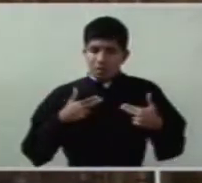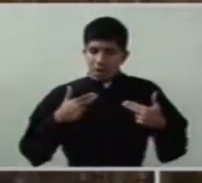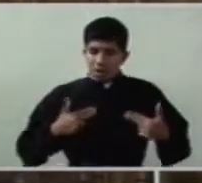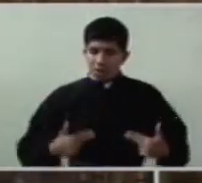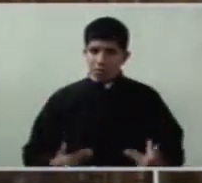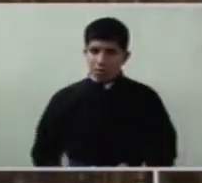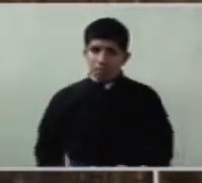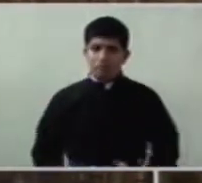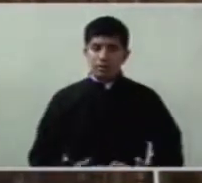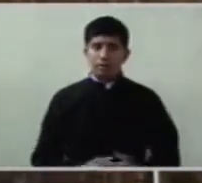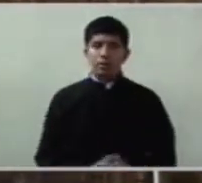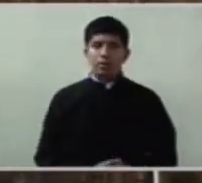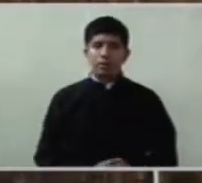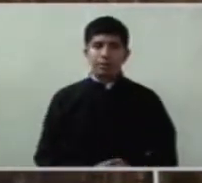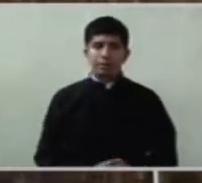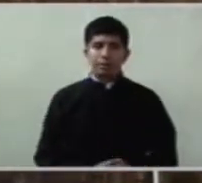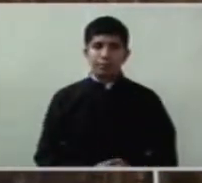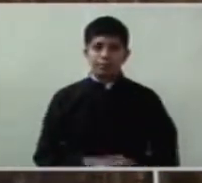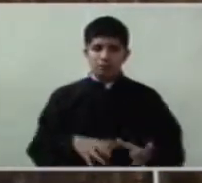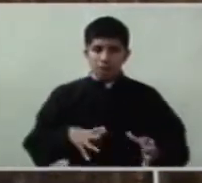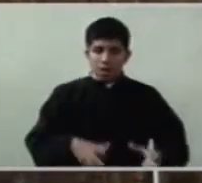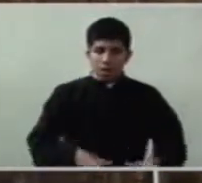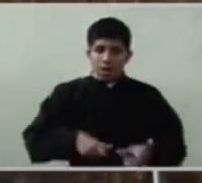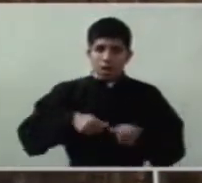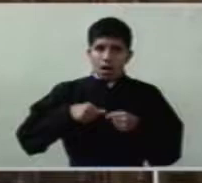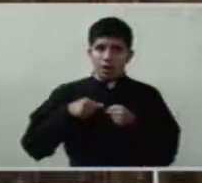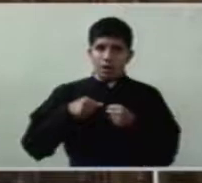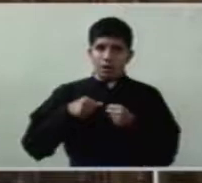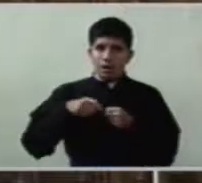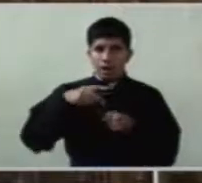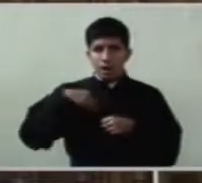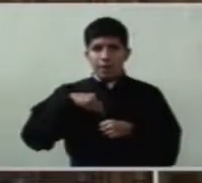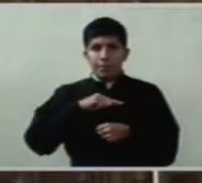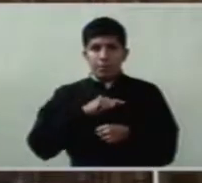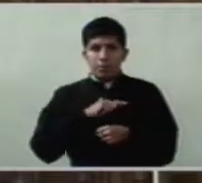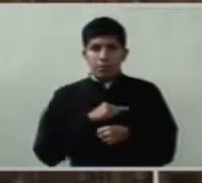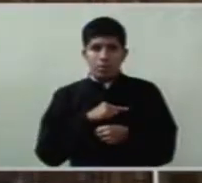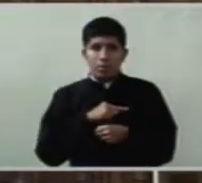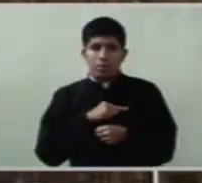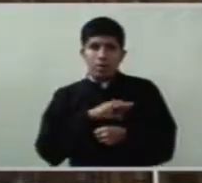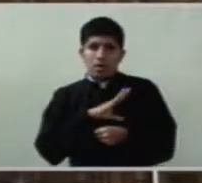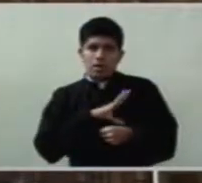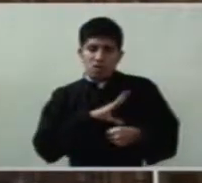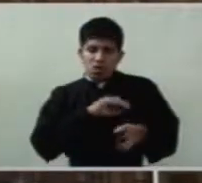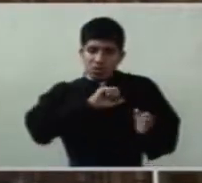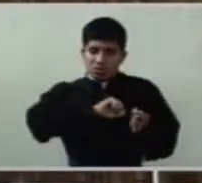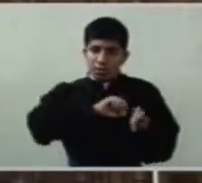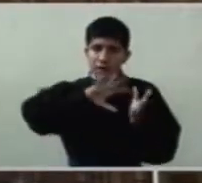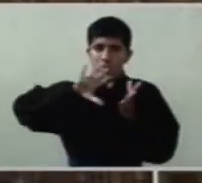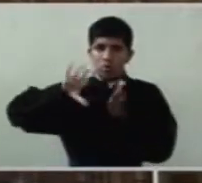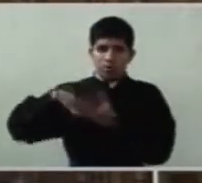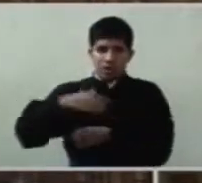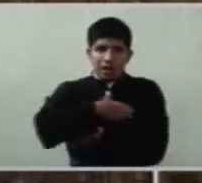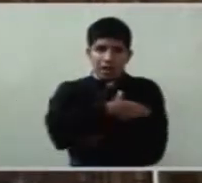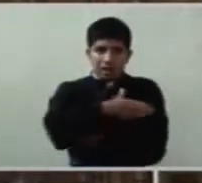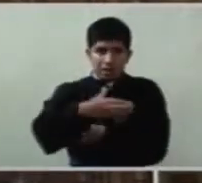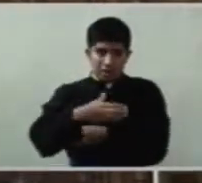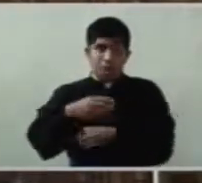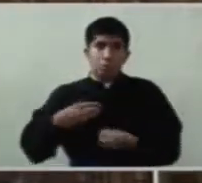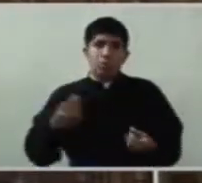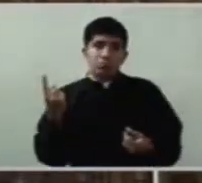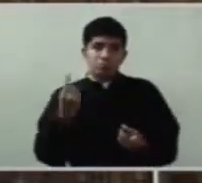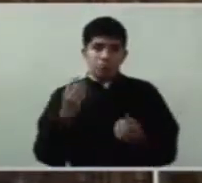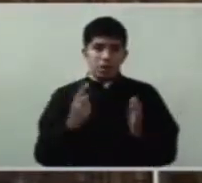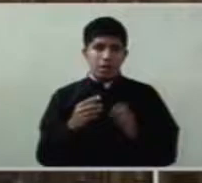a la ingratitud nuestra. Lo queremos sacar de nuestras vidas,